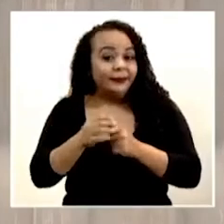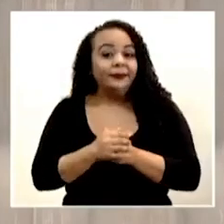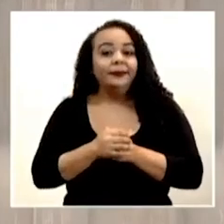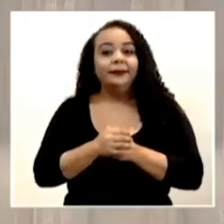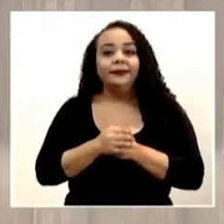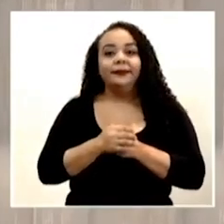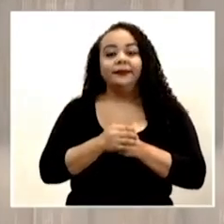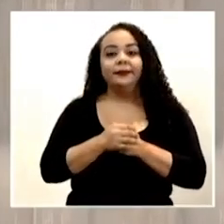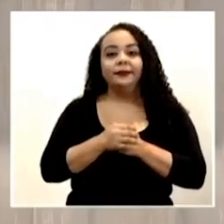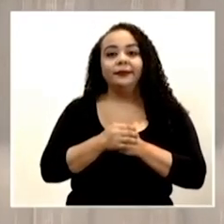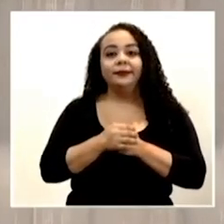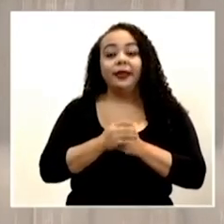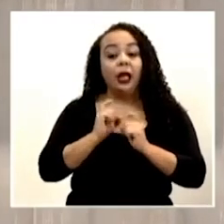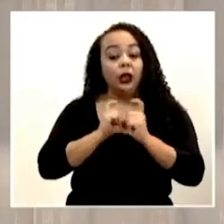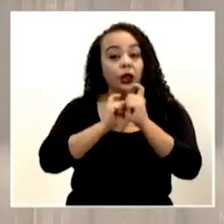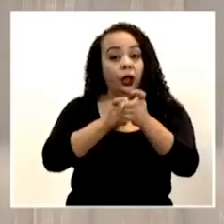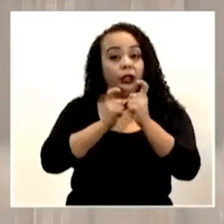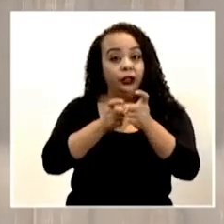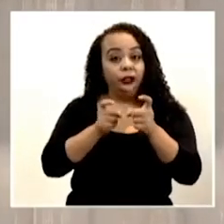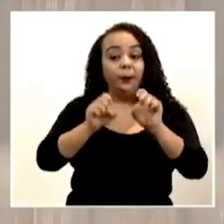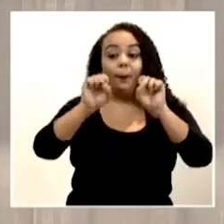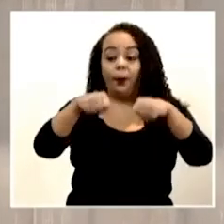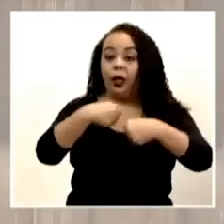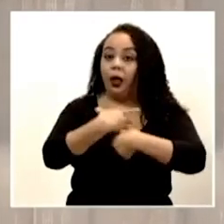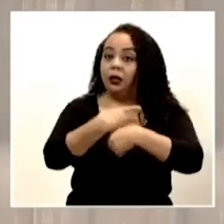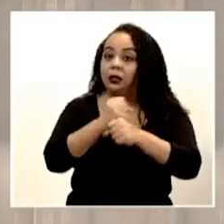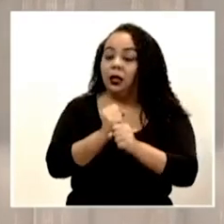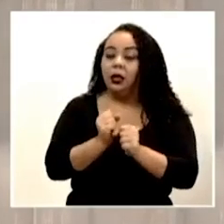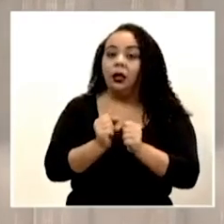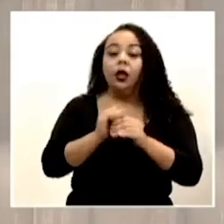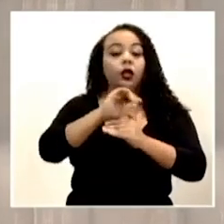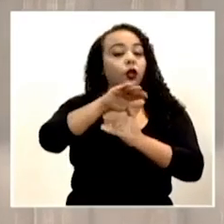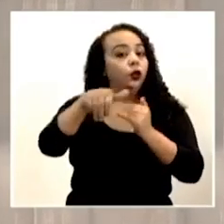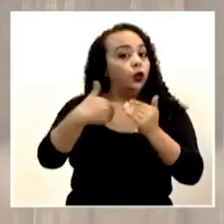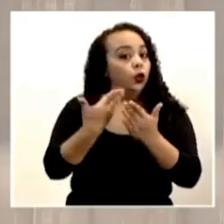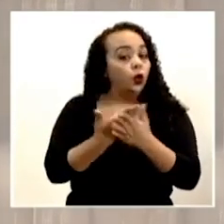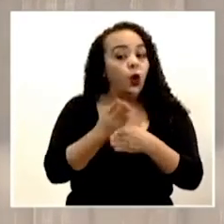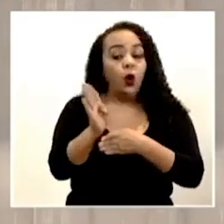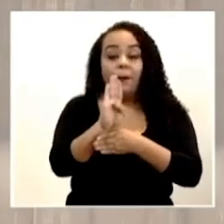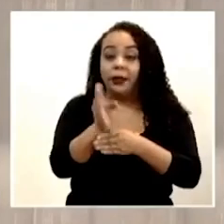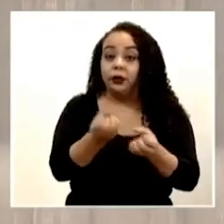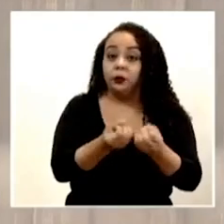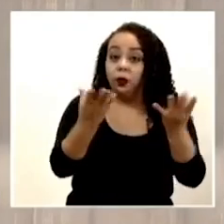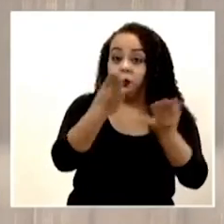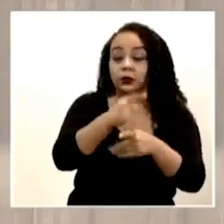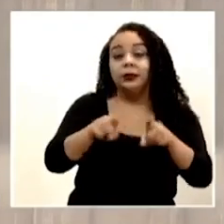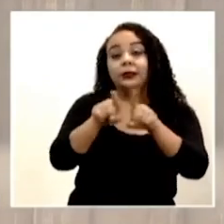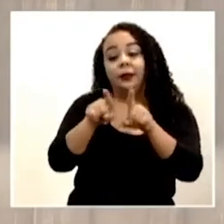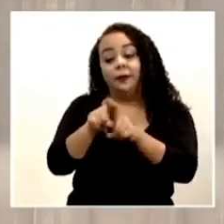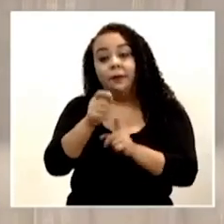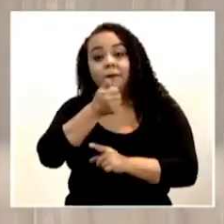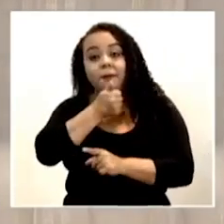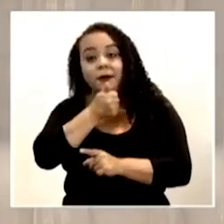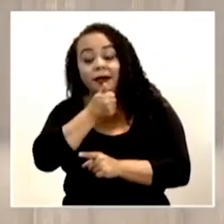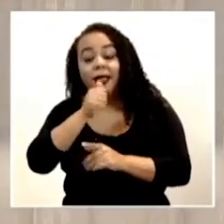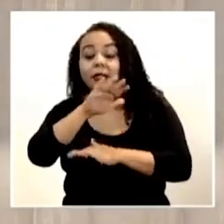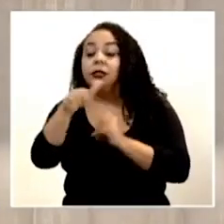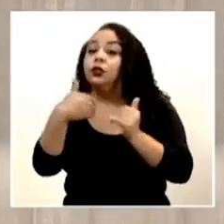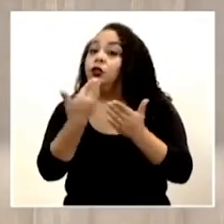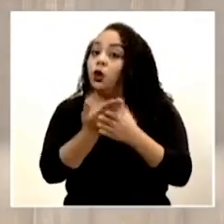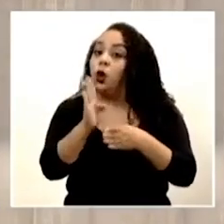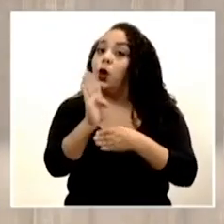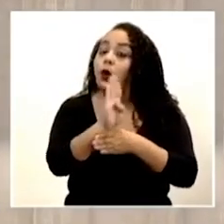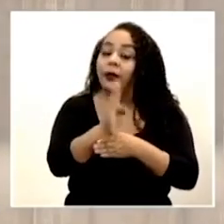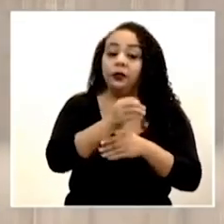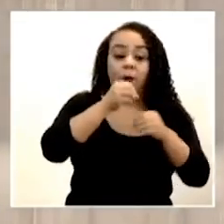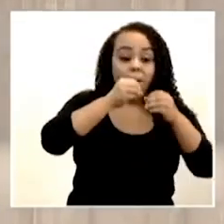las donaciones las pueden hacer a través de todos los bancos públicos y privados. Todos los bancos públicos y privados,